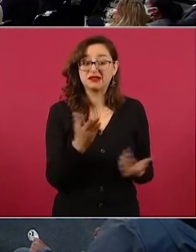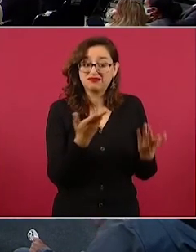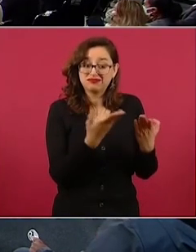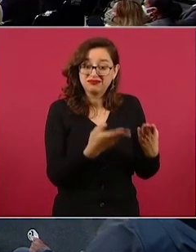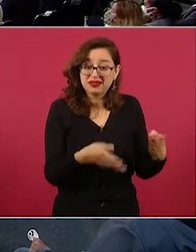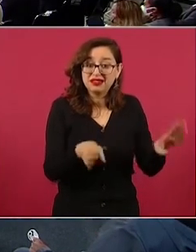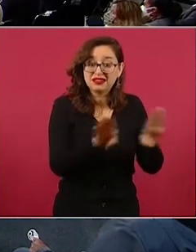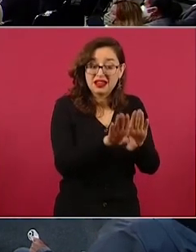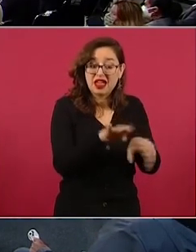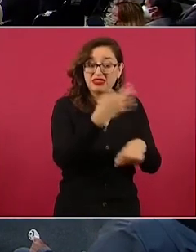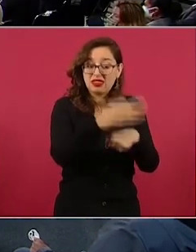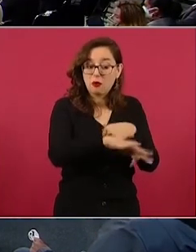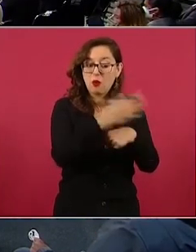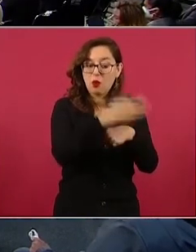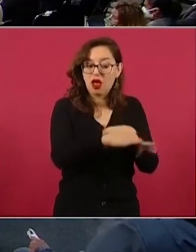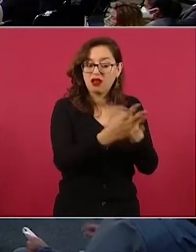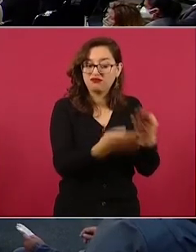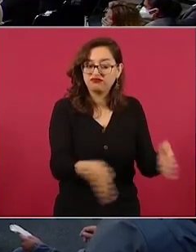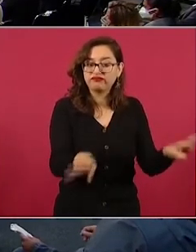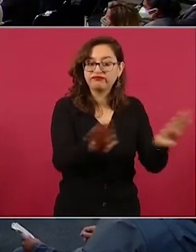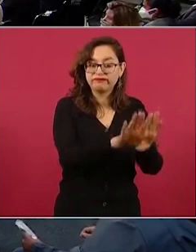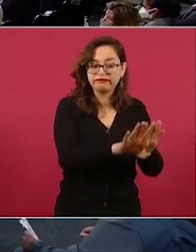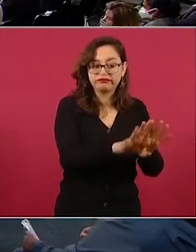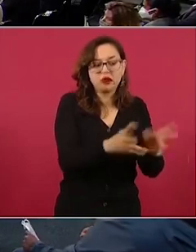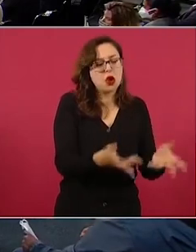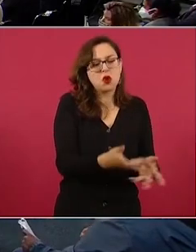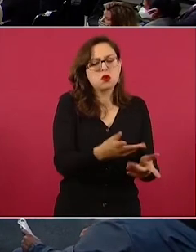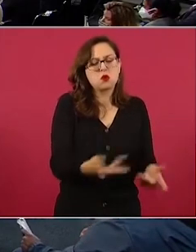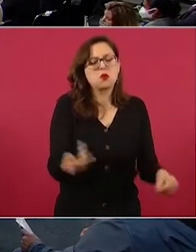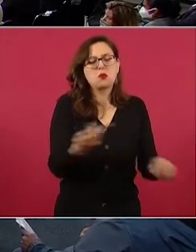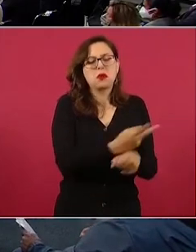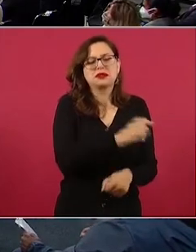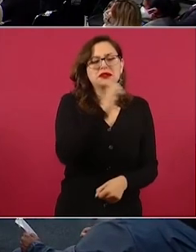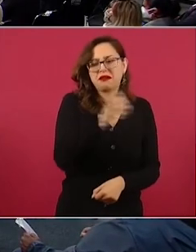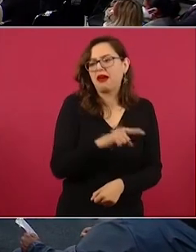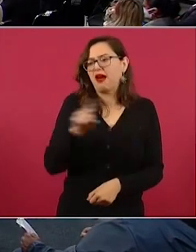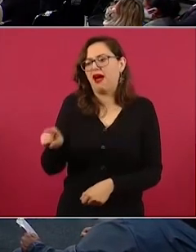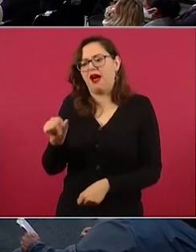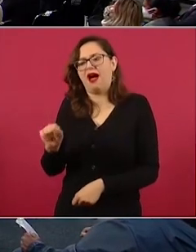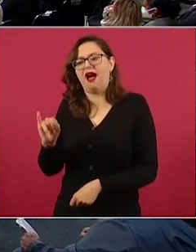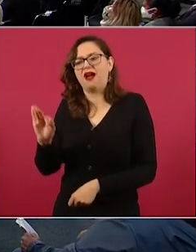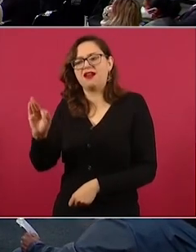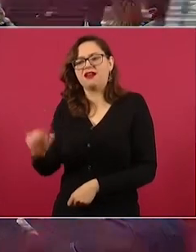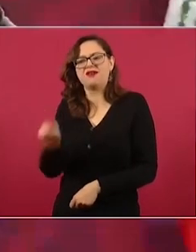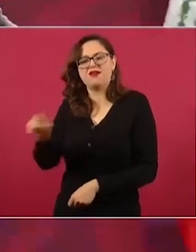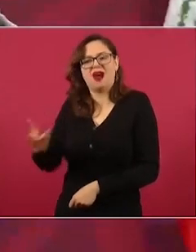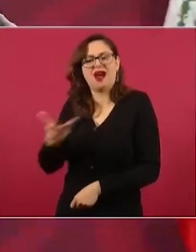cerrar una parte, tenemos ya el aeropuerto alterno.